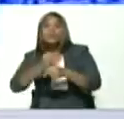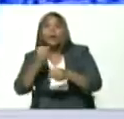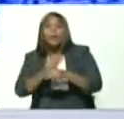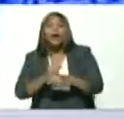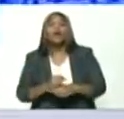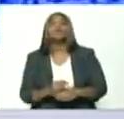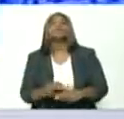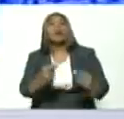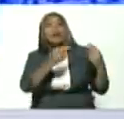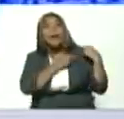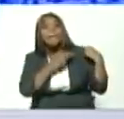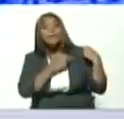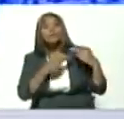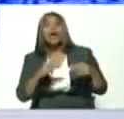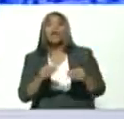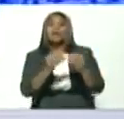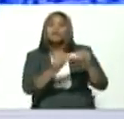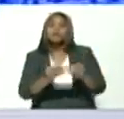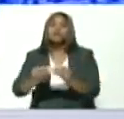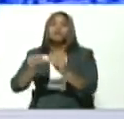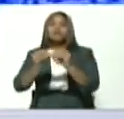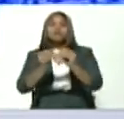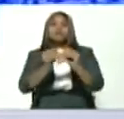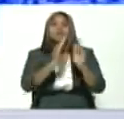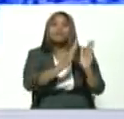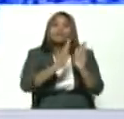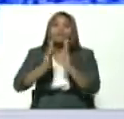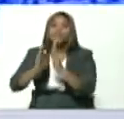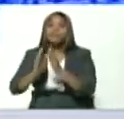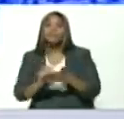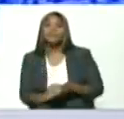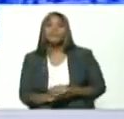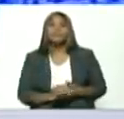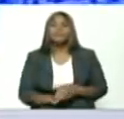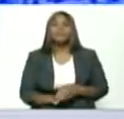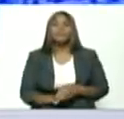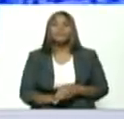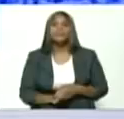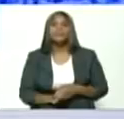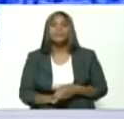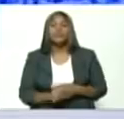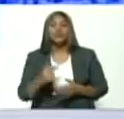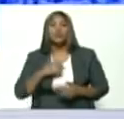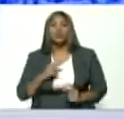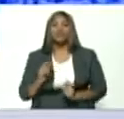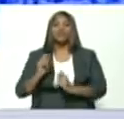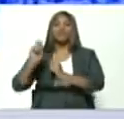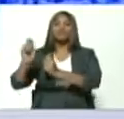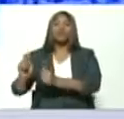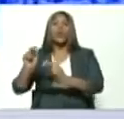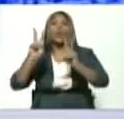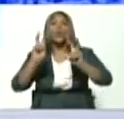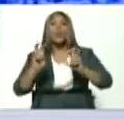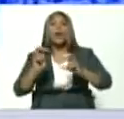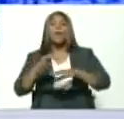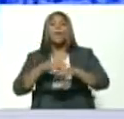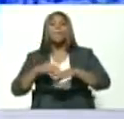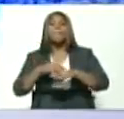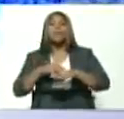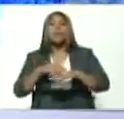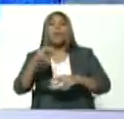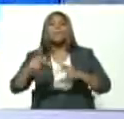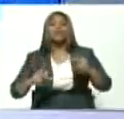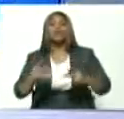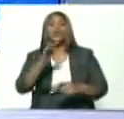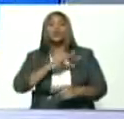construir una agenda yo encargué al nuevo ministro del proceso social del